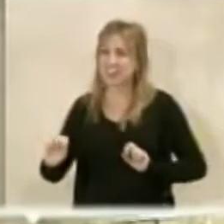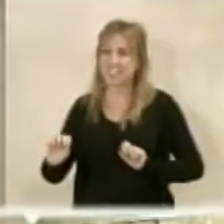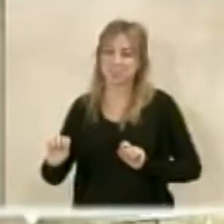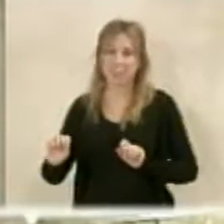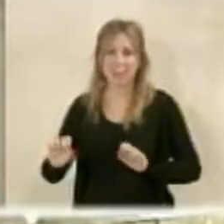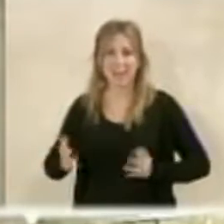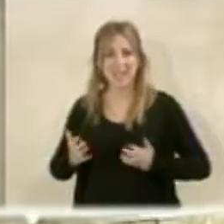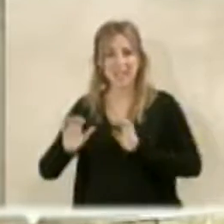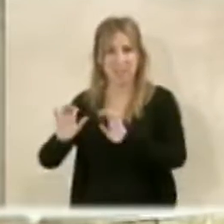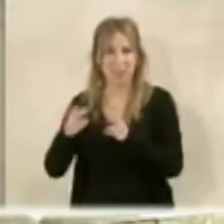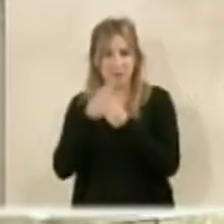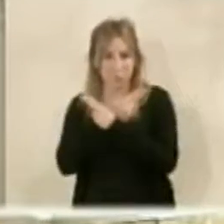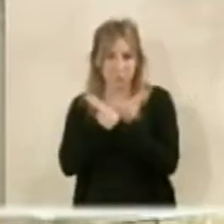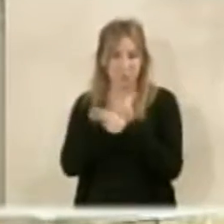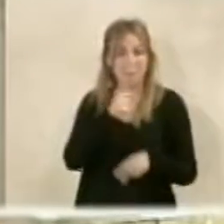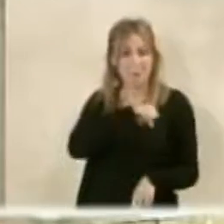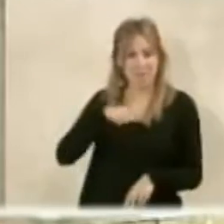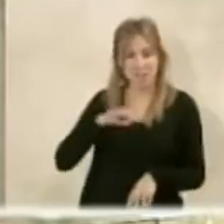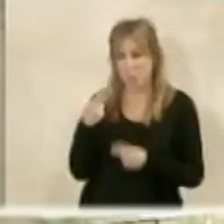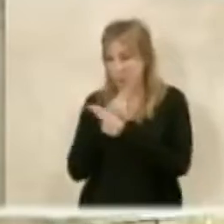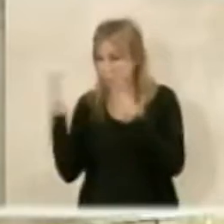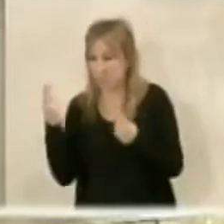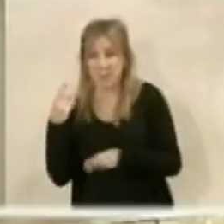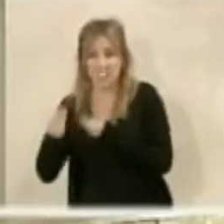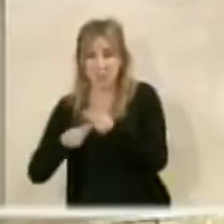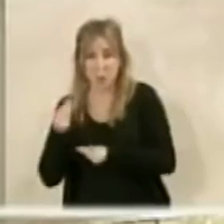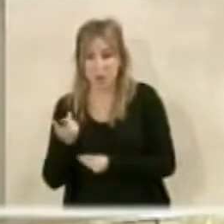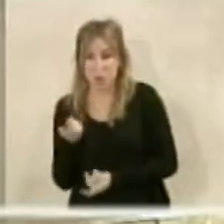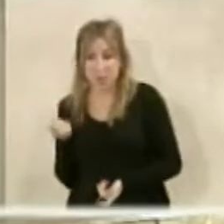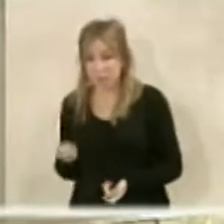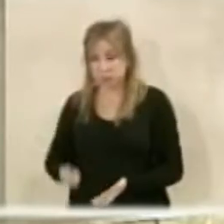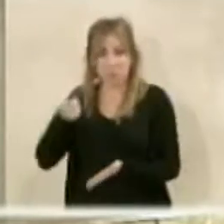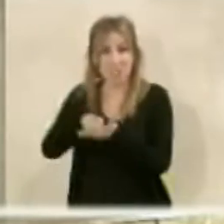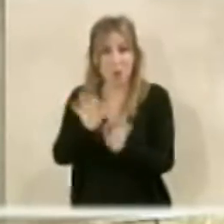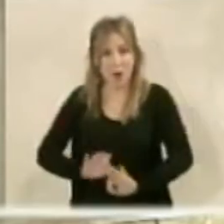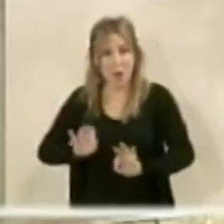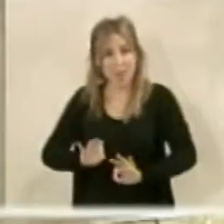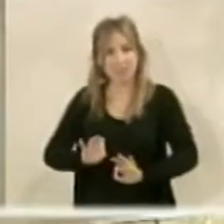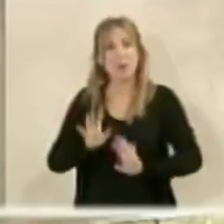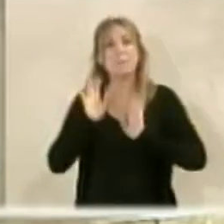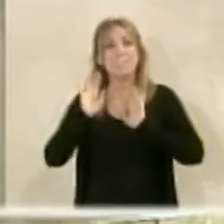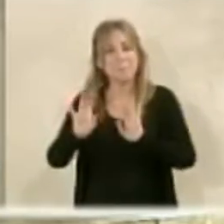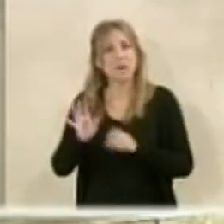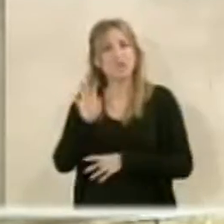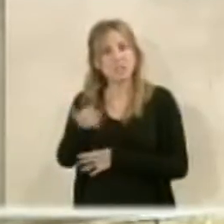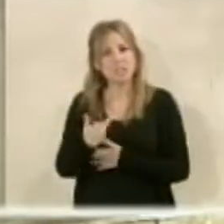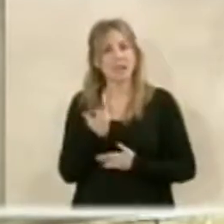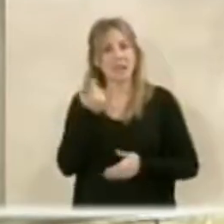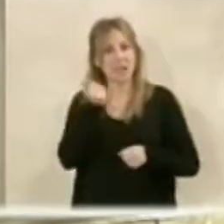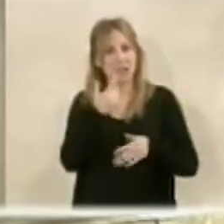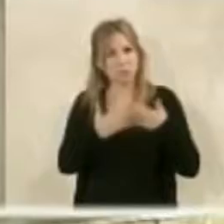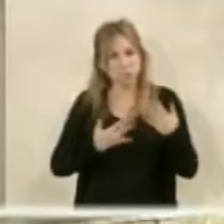por la iniciativa pública. La iniciativa pública aquí no ha puesto un céntimo, pero sí que de alguna manera ha agilizado